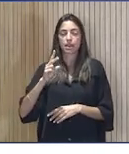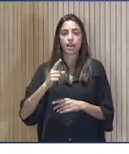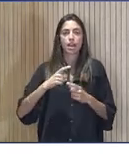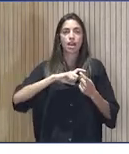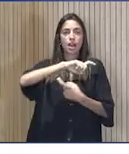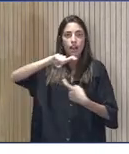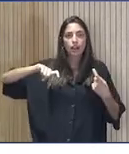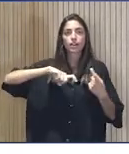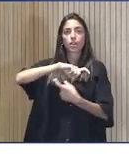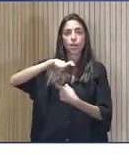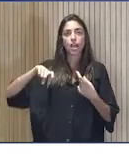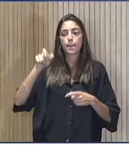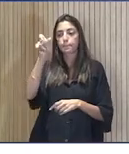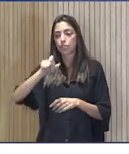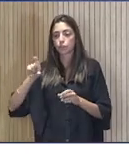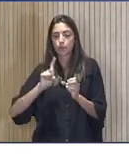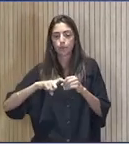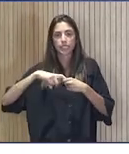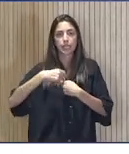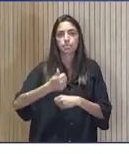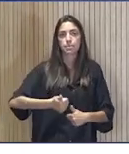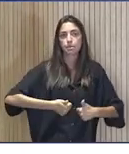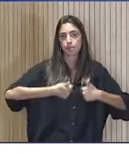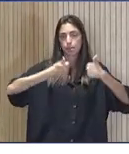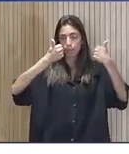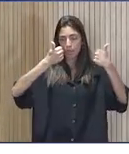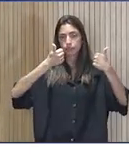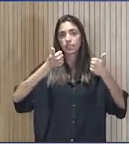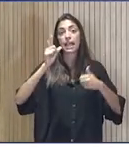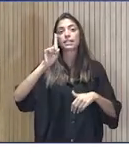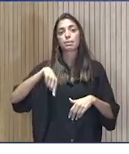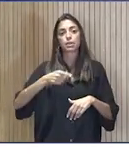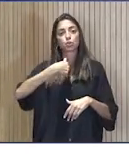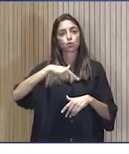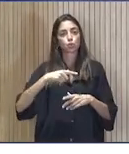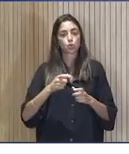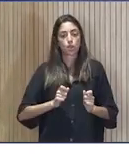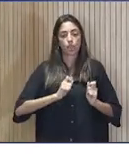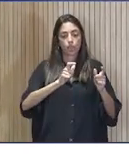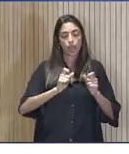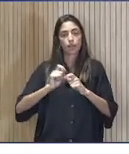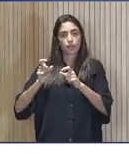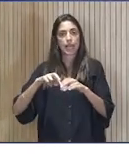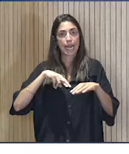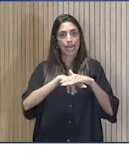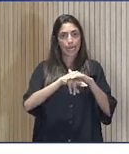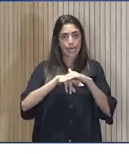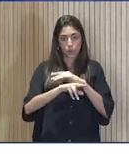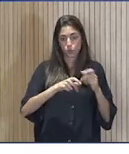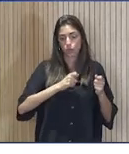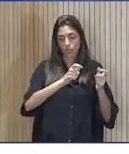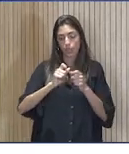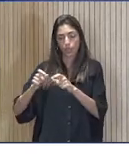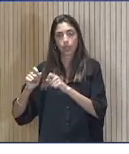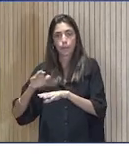acuden más participantes. También nosotros vamos dotando de más recursos estos premios, pero